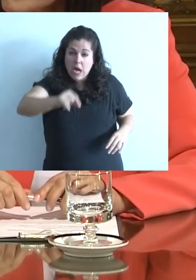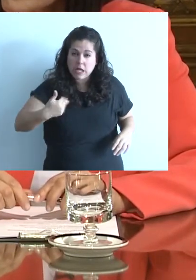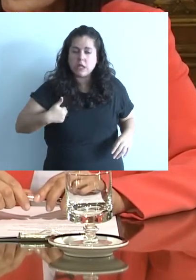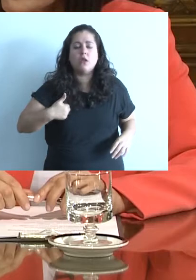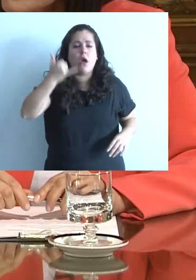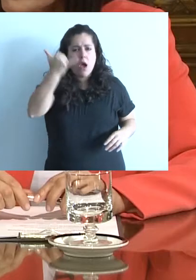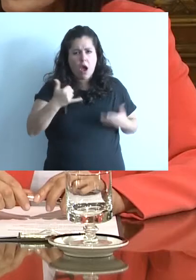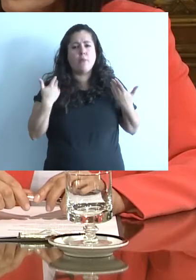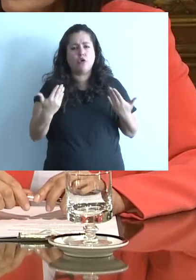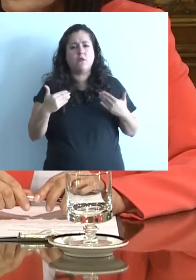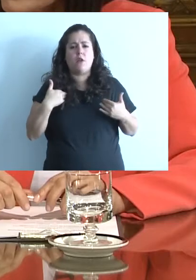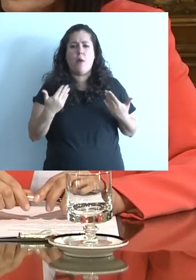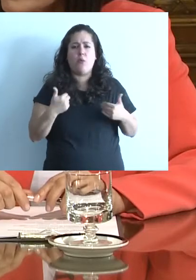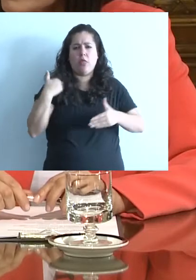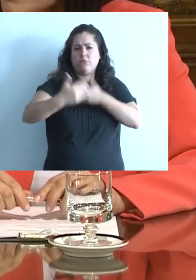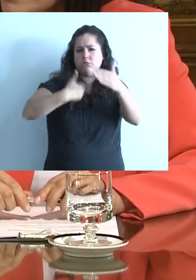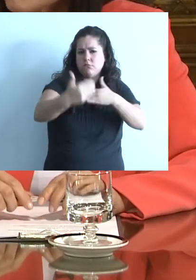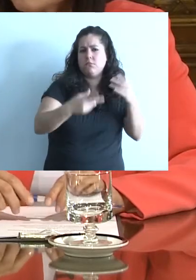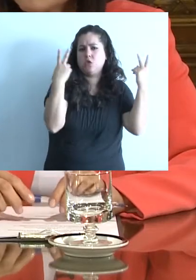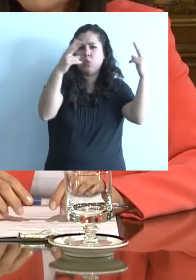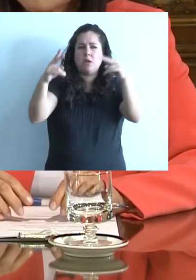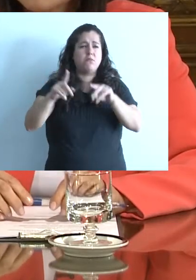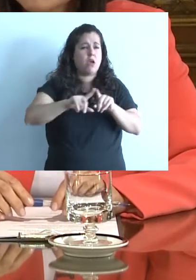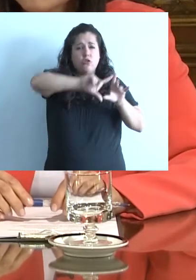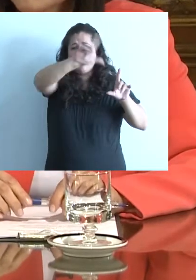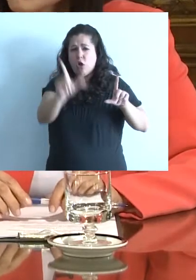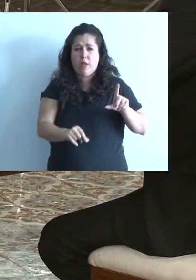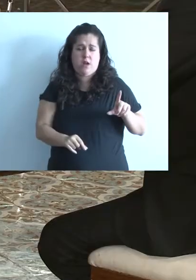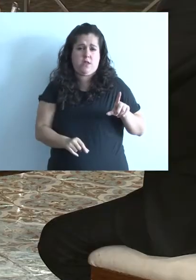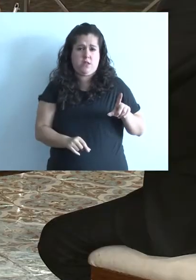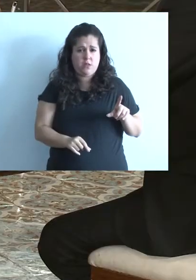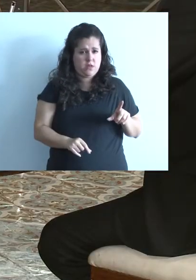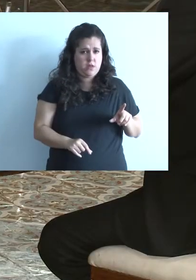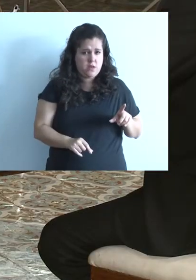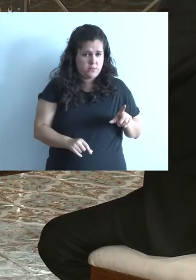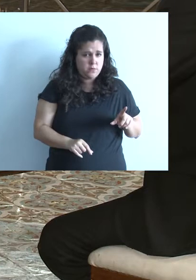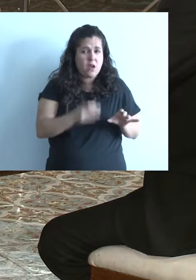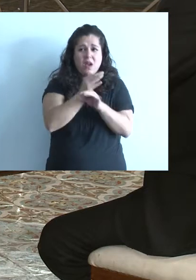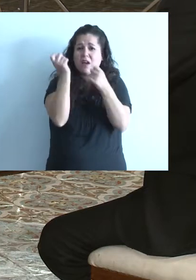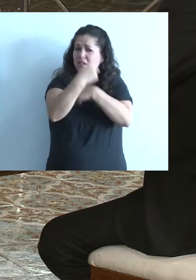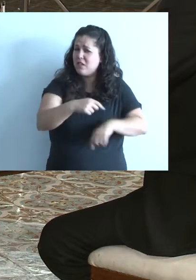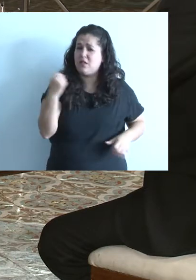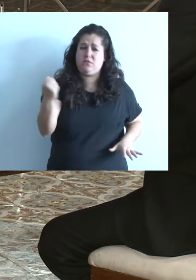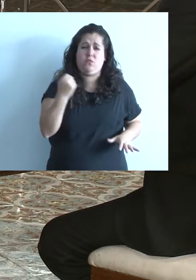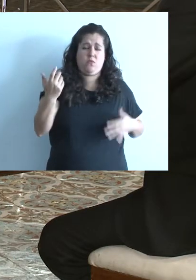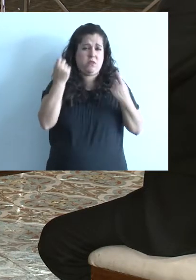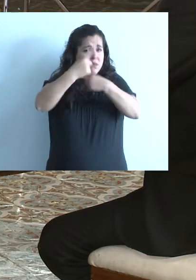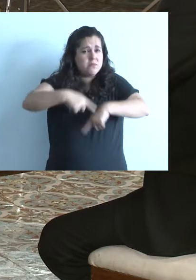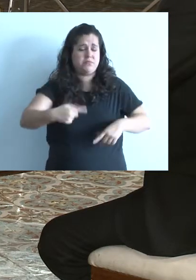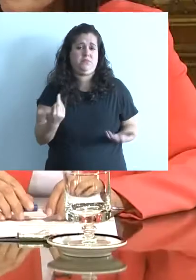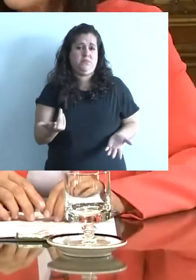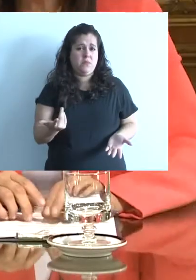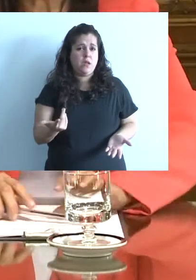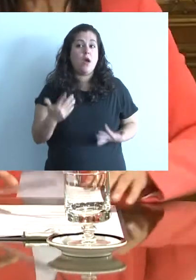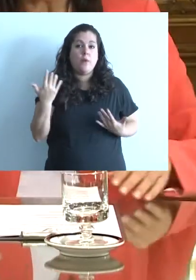Argentina tiene posibilidades, desde el norte hasta el sur, y unas potencialidades turísticas impresionantes. Tenemos que trabajar todos.